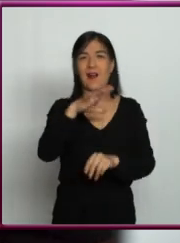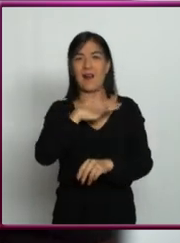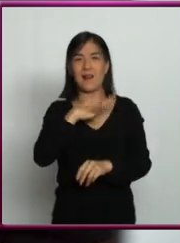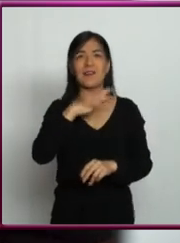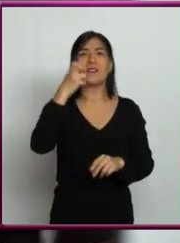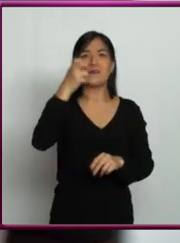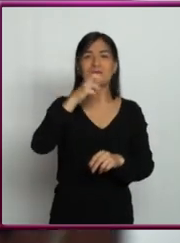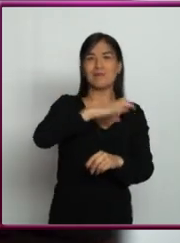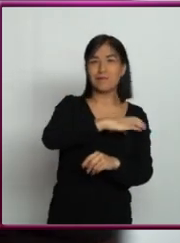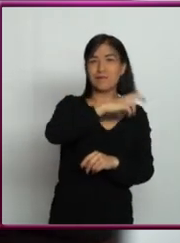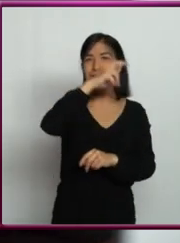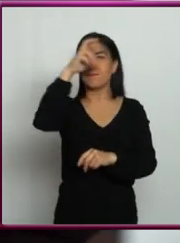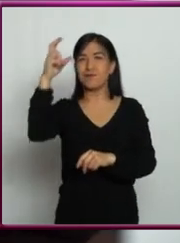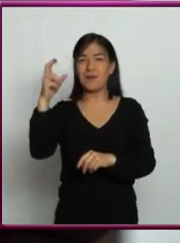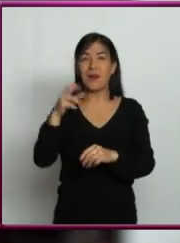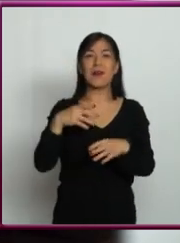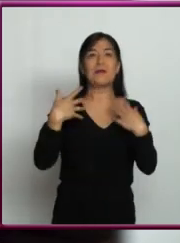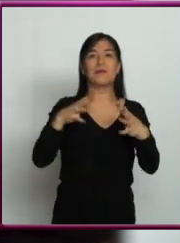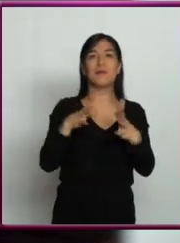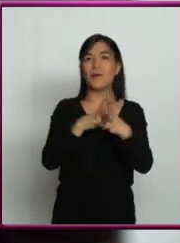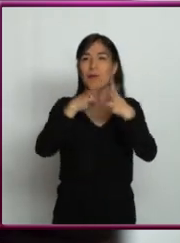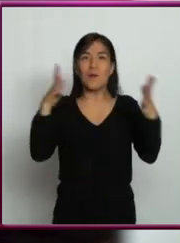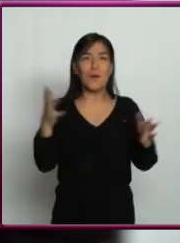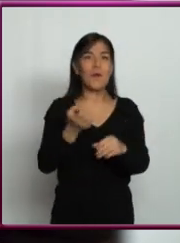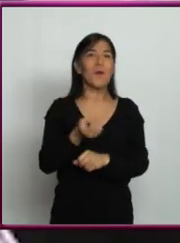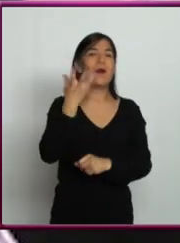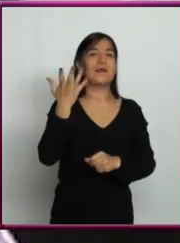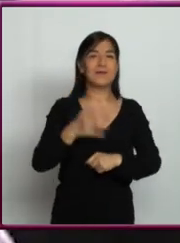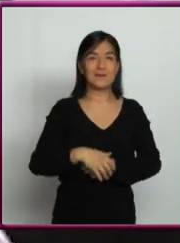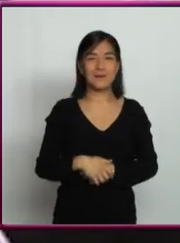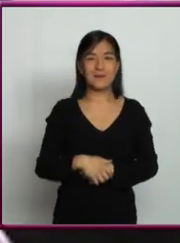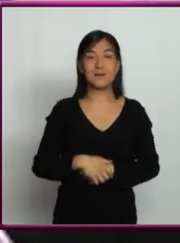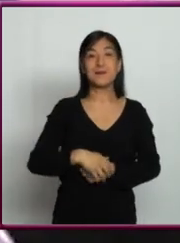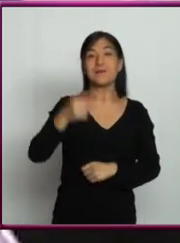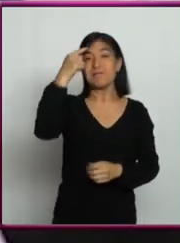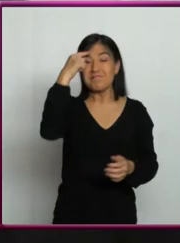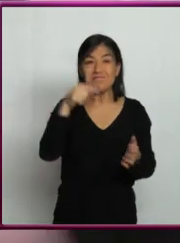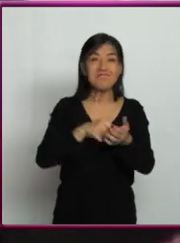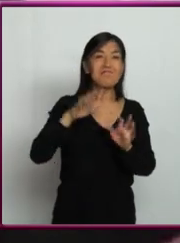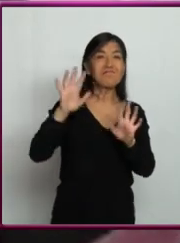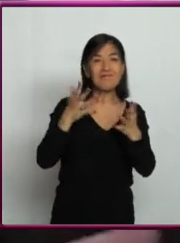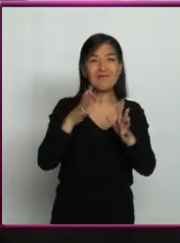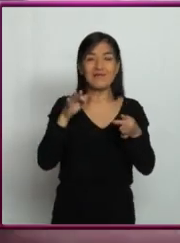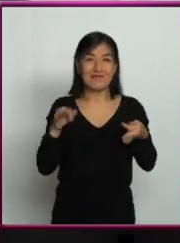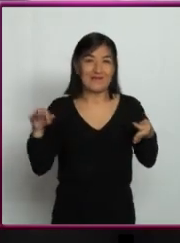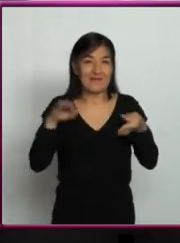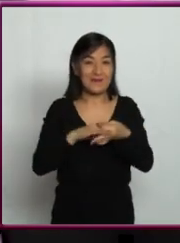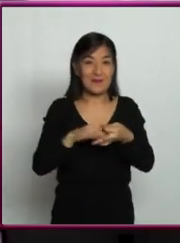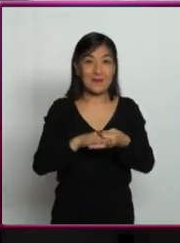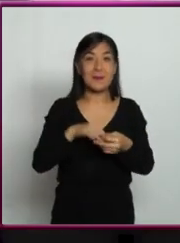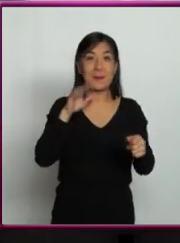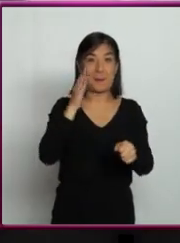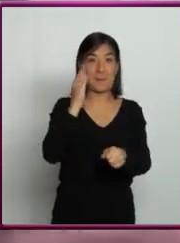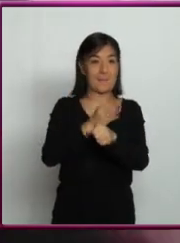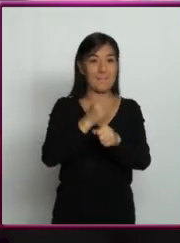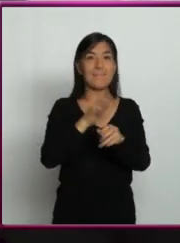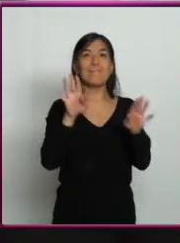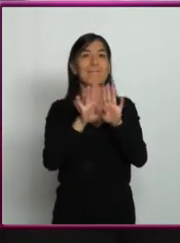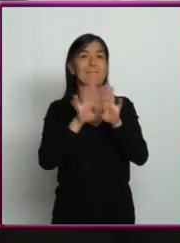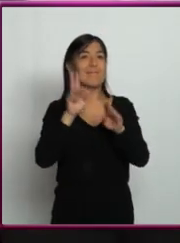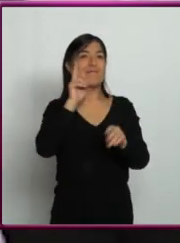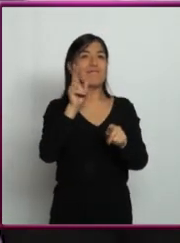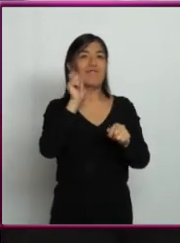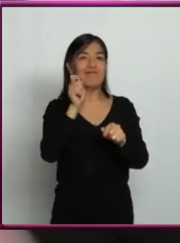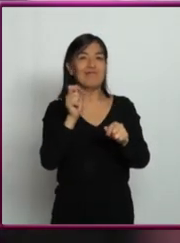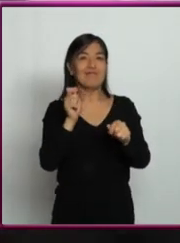galaxia o qué tan grande es la Vía Láctea, por ejemplo? Pues, se estima de lo que vemos cerquita, porque no vemos luego estar tapado por